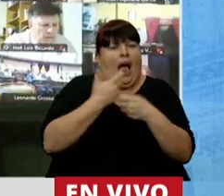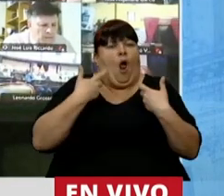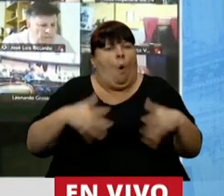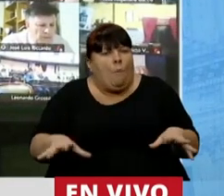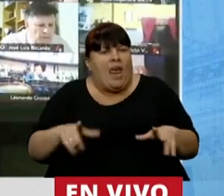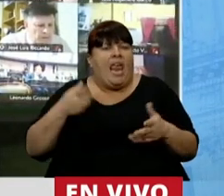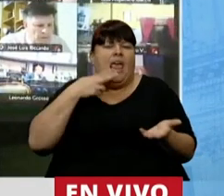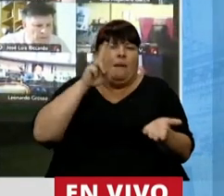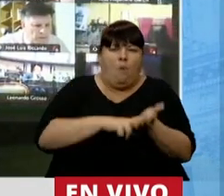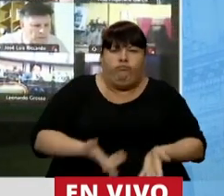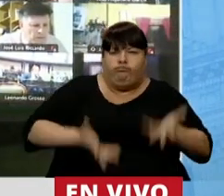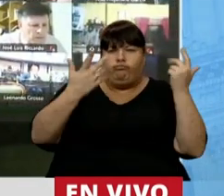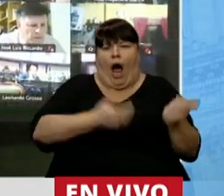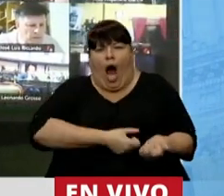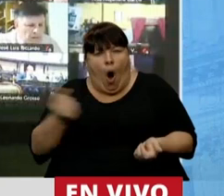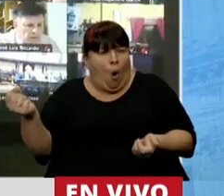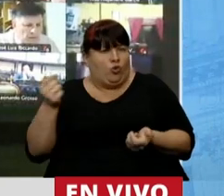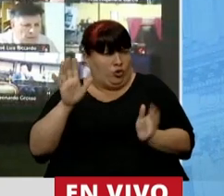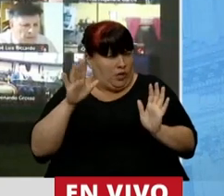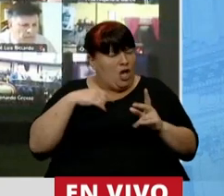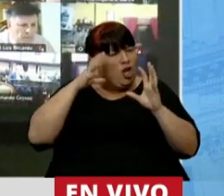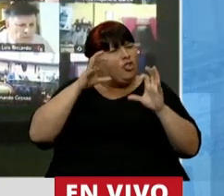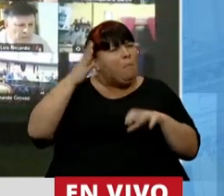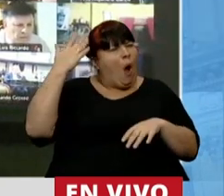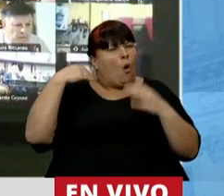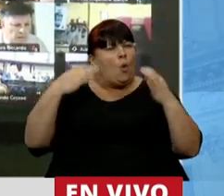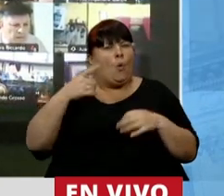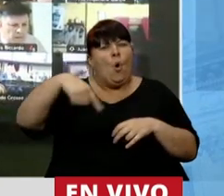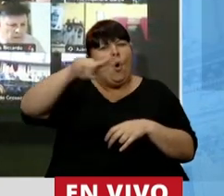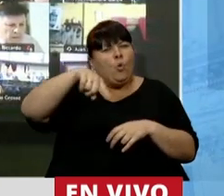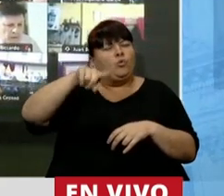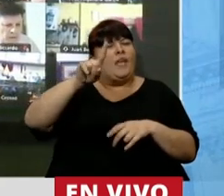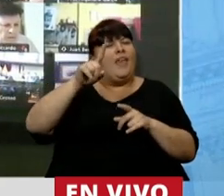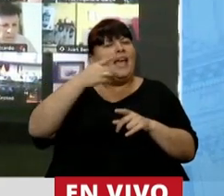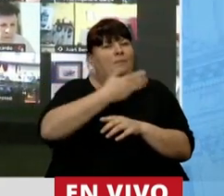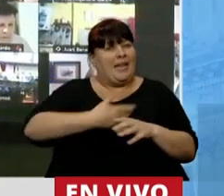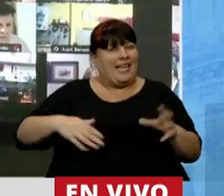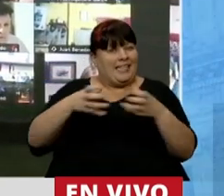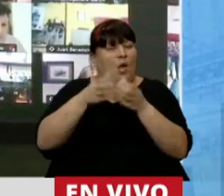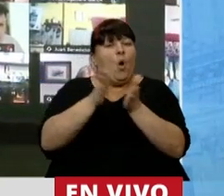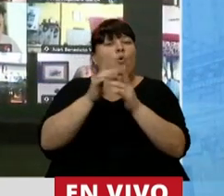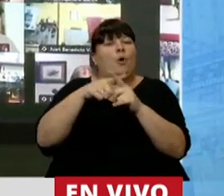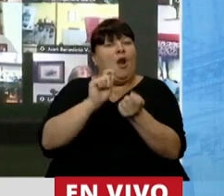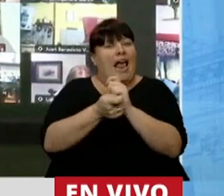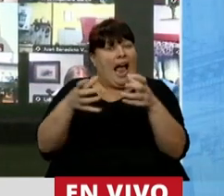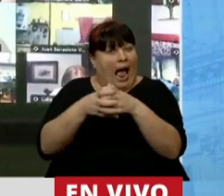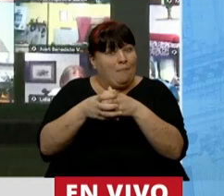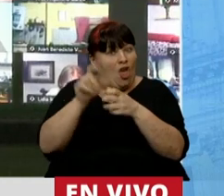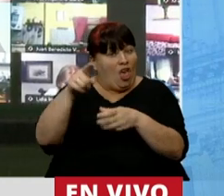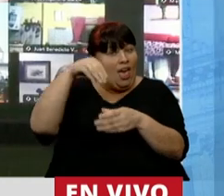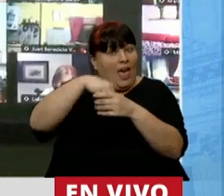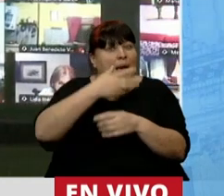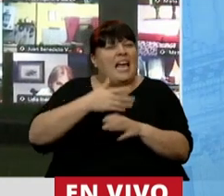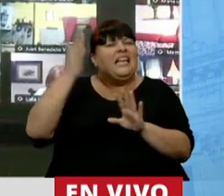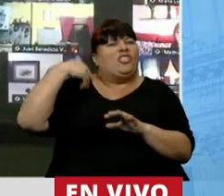humildes, con los tarifazos, con el ajuste. Si yo no mal recuerdo, ustedes tienen una presidenta del bloque de Juntos por el Cambio del partido,